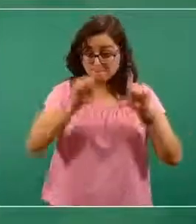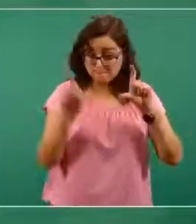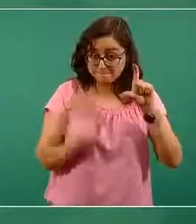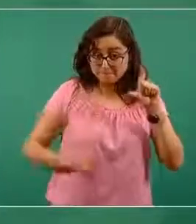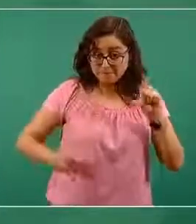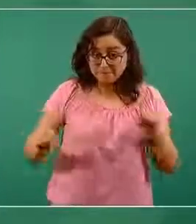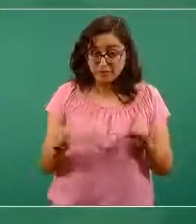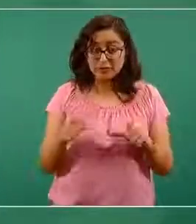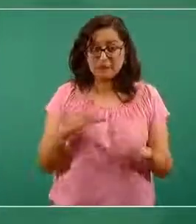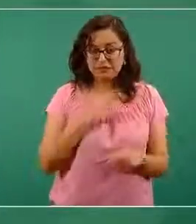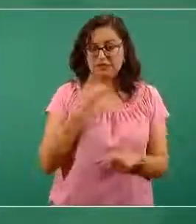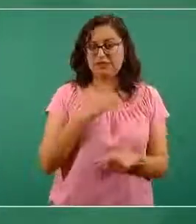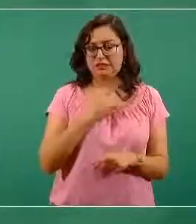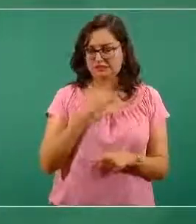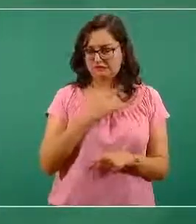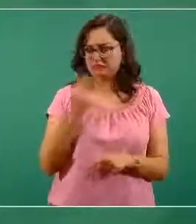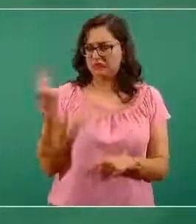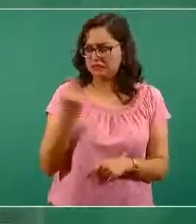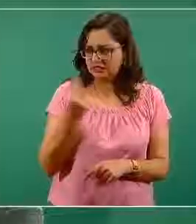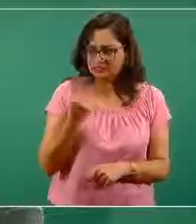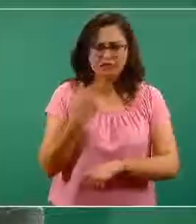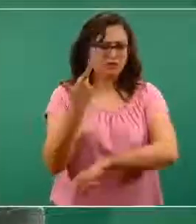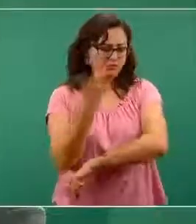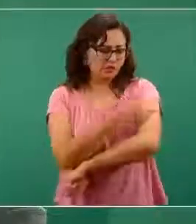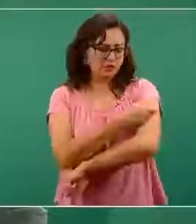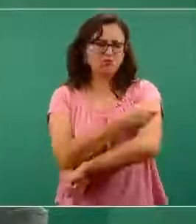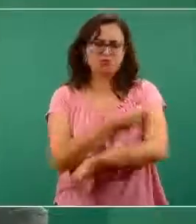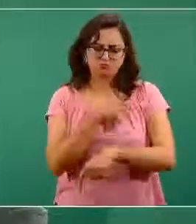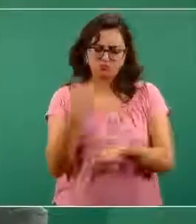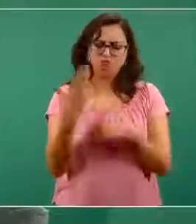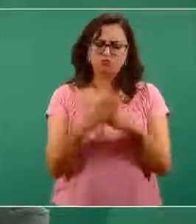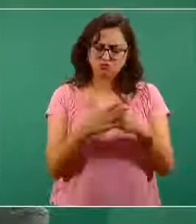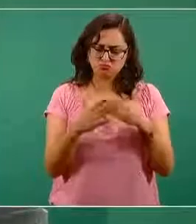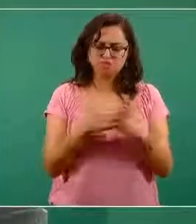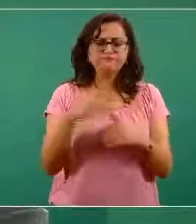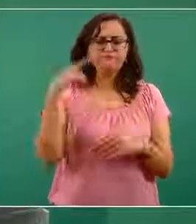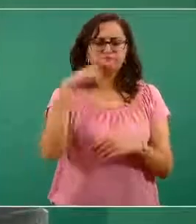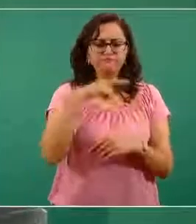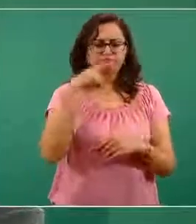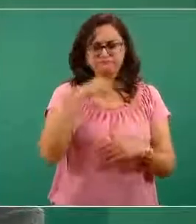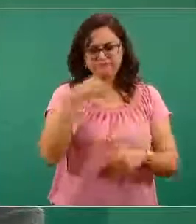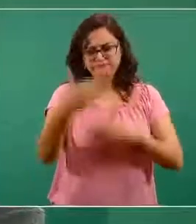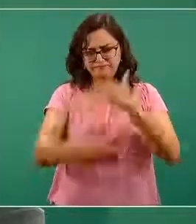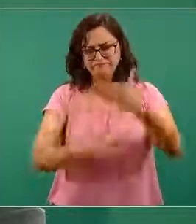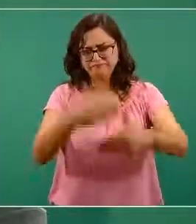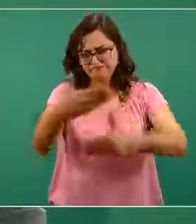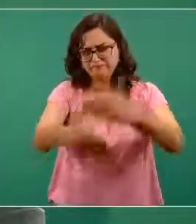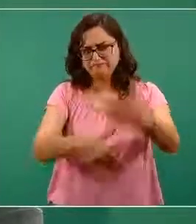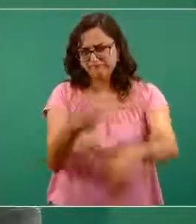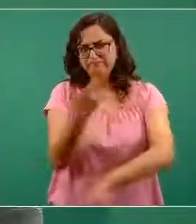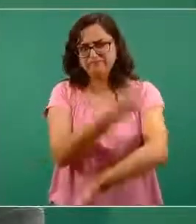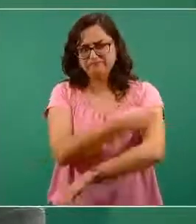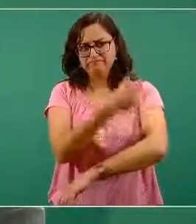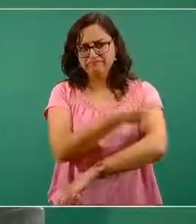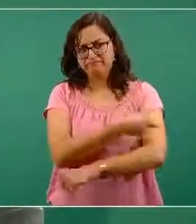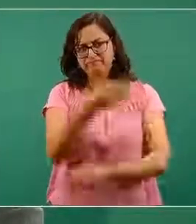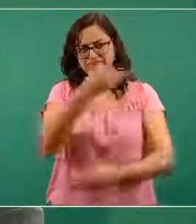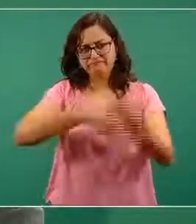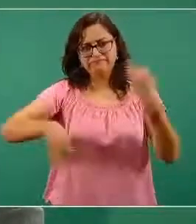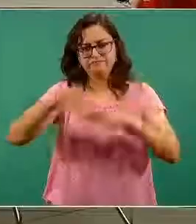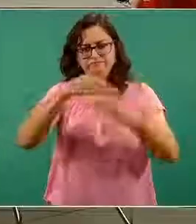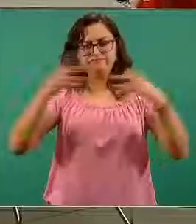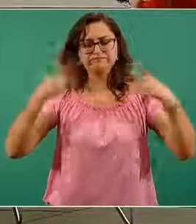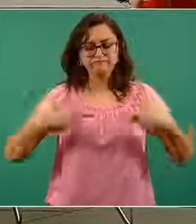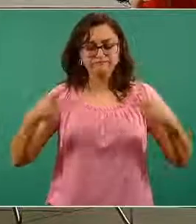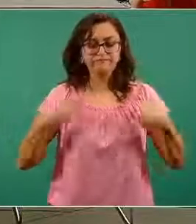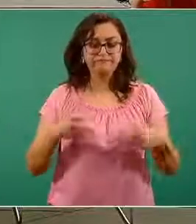susceptibles de recibir la vacuna, la reciban, la recibamos y podamos estar protegidas todas las